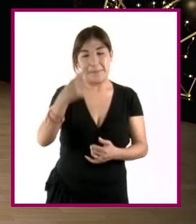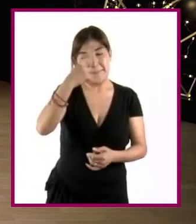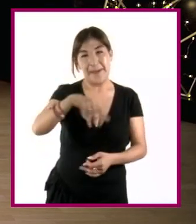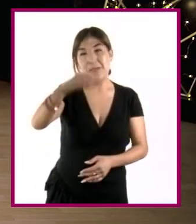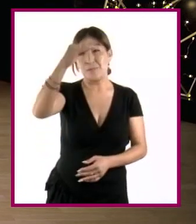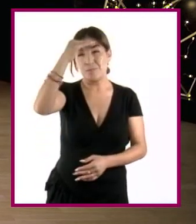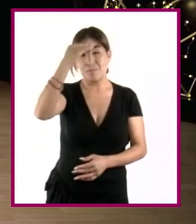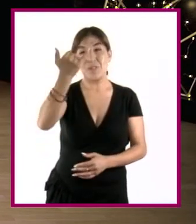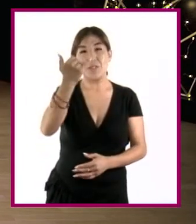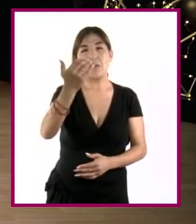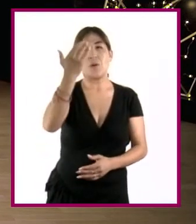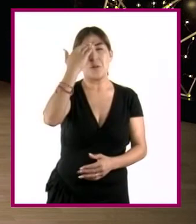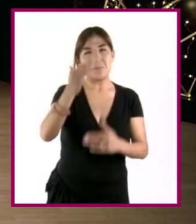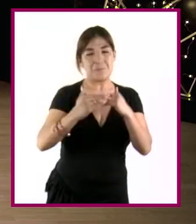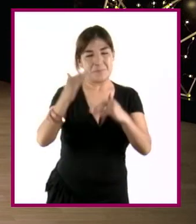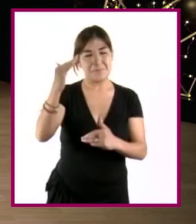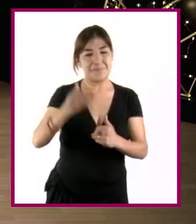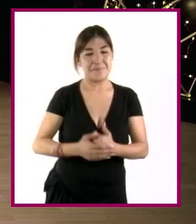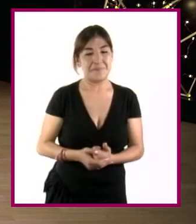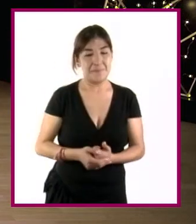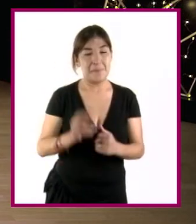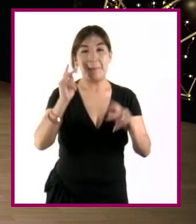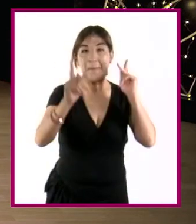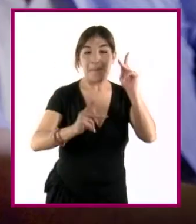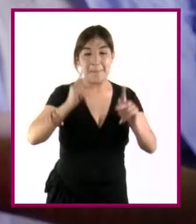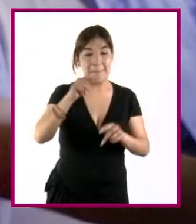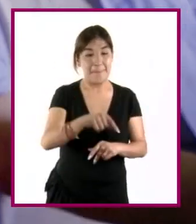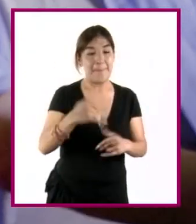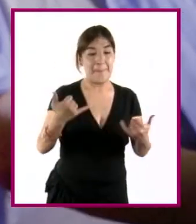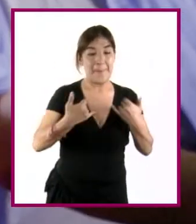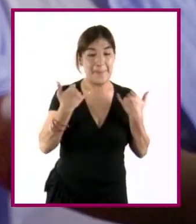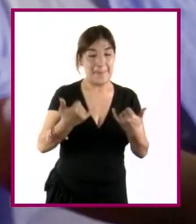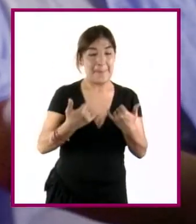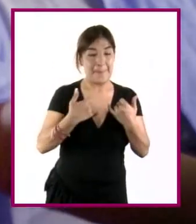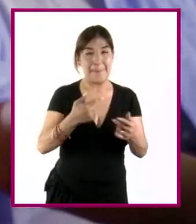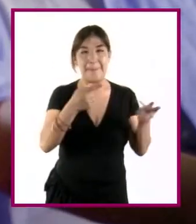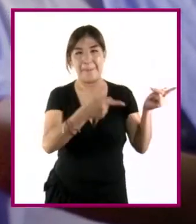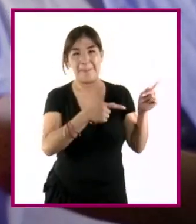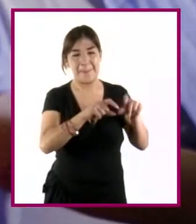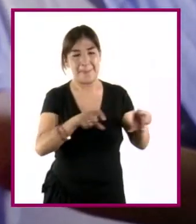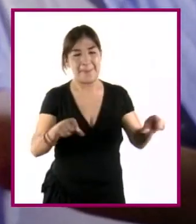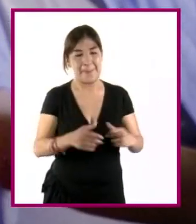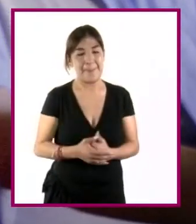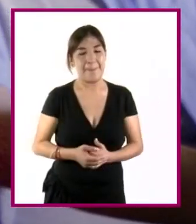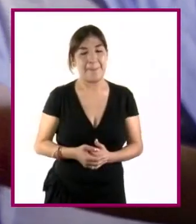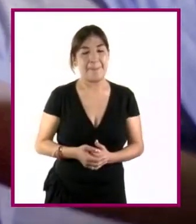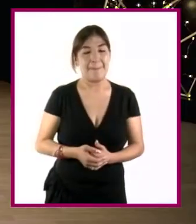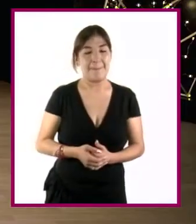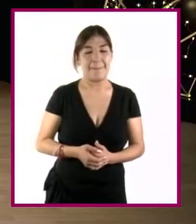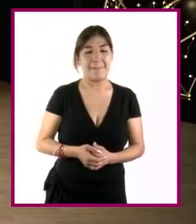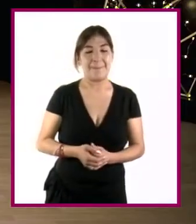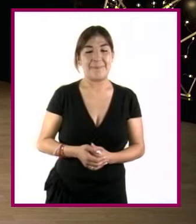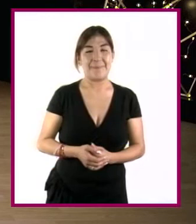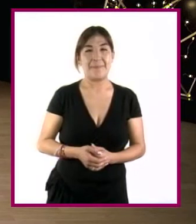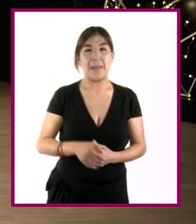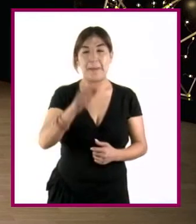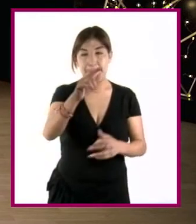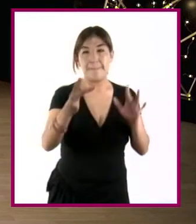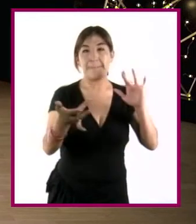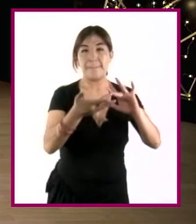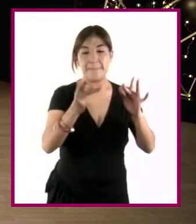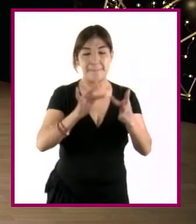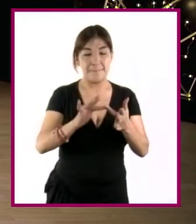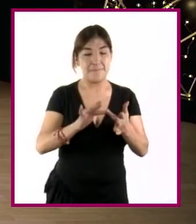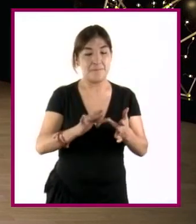del conocimiento. Visítanos en jovenesencasa.cep.gov.mx Únete a la comunidad